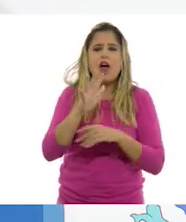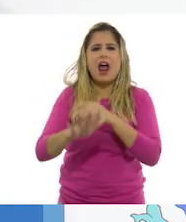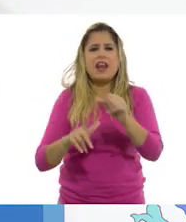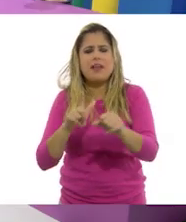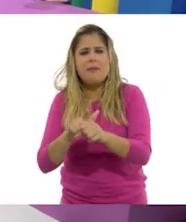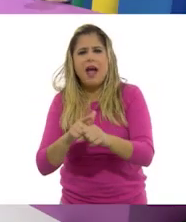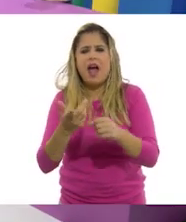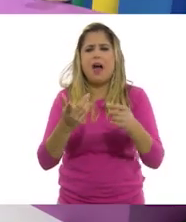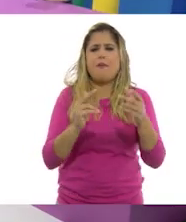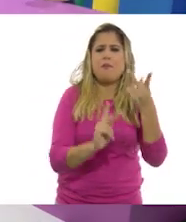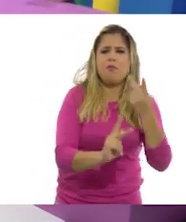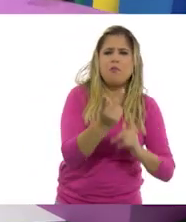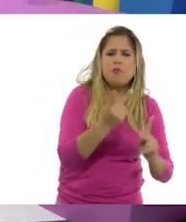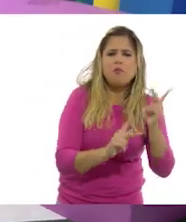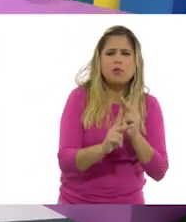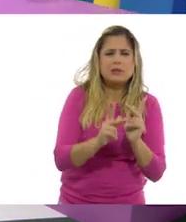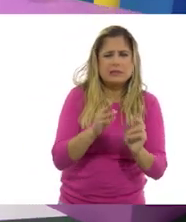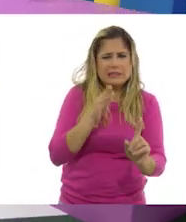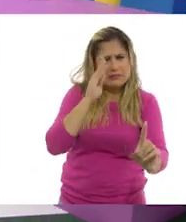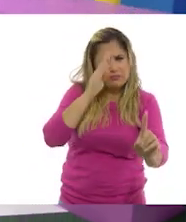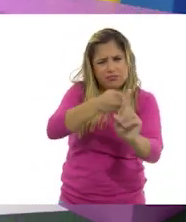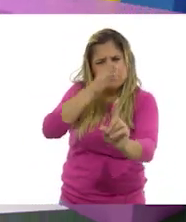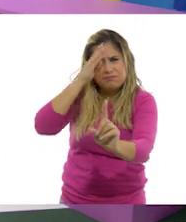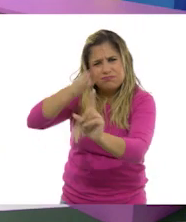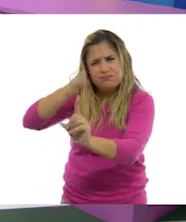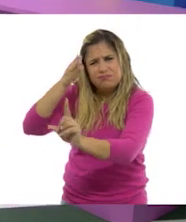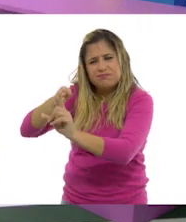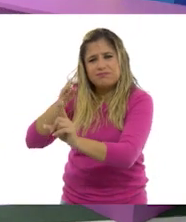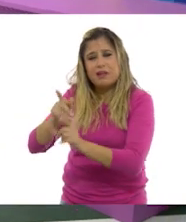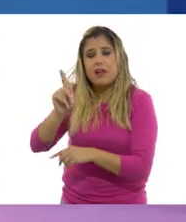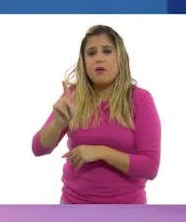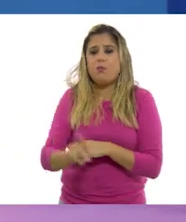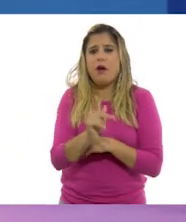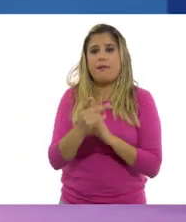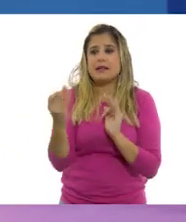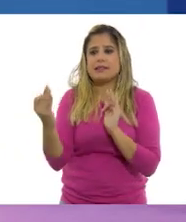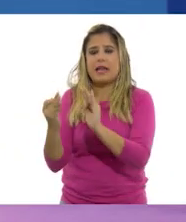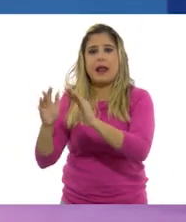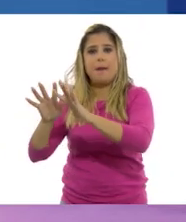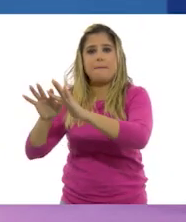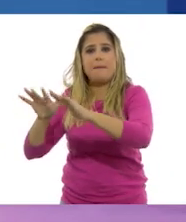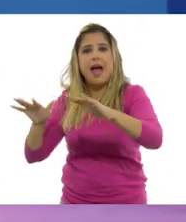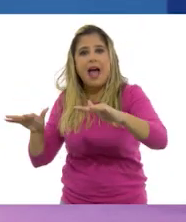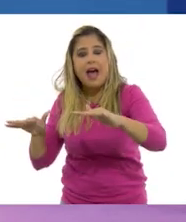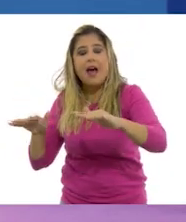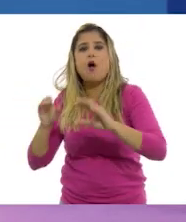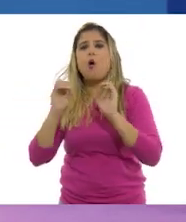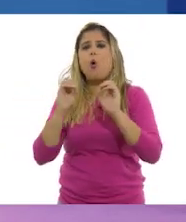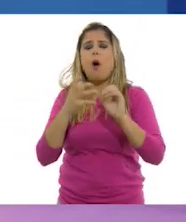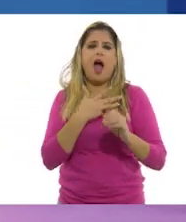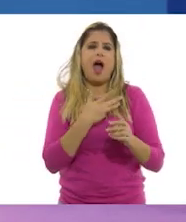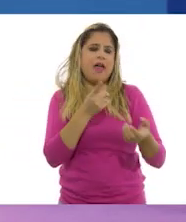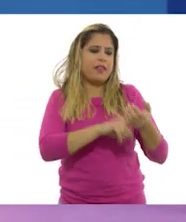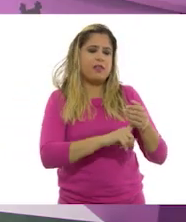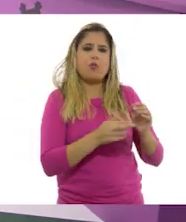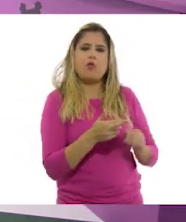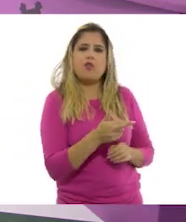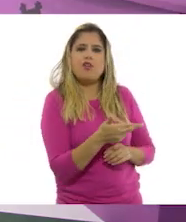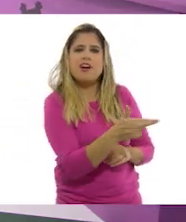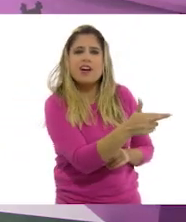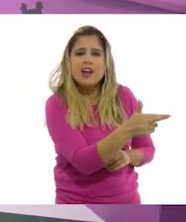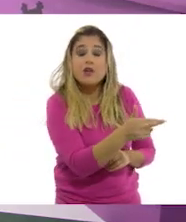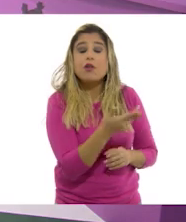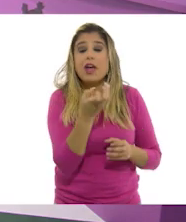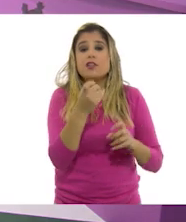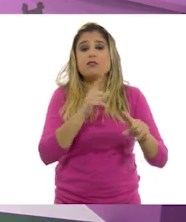particular. Algunos pueblos están cerca de la costa o cuentan con ríos. En fin, son muchos